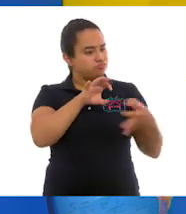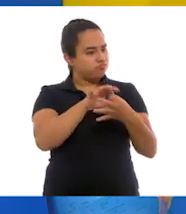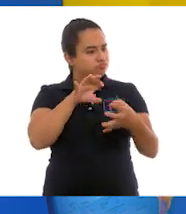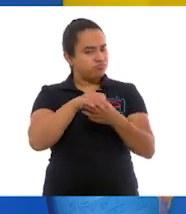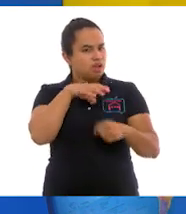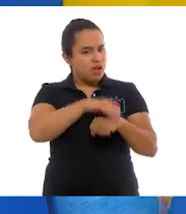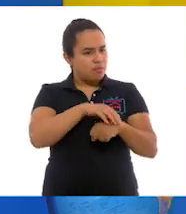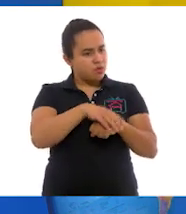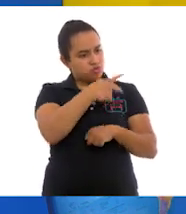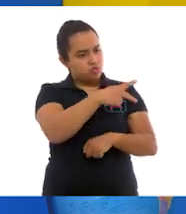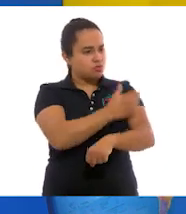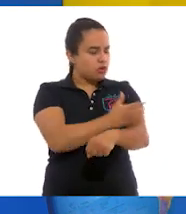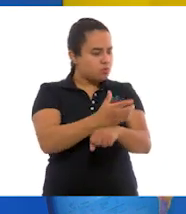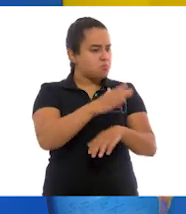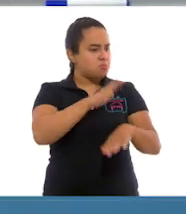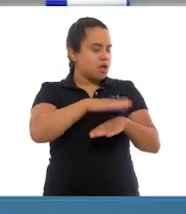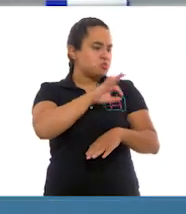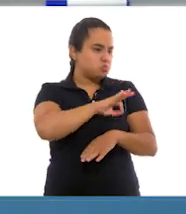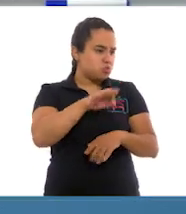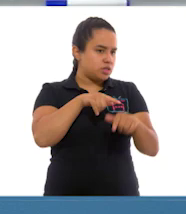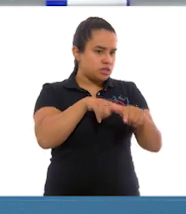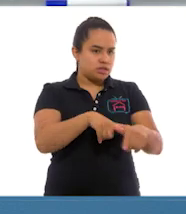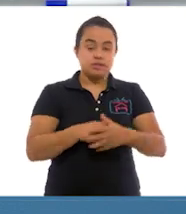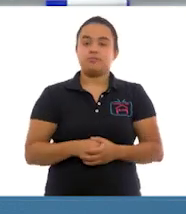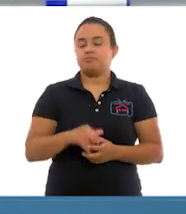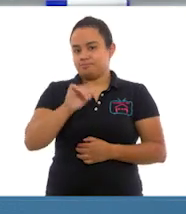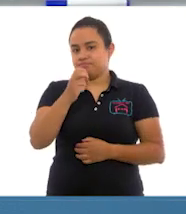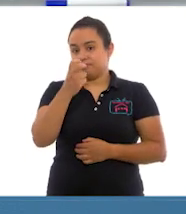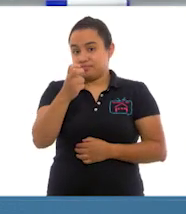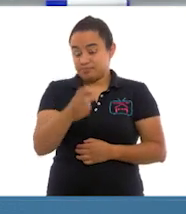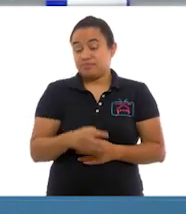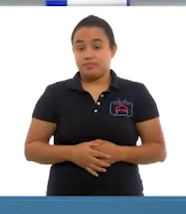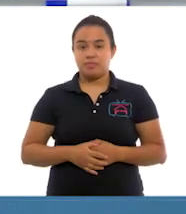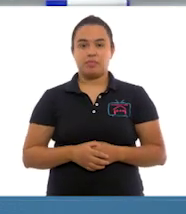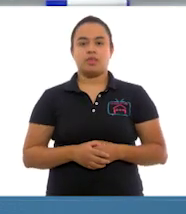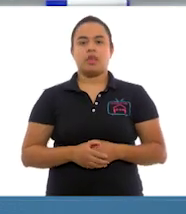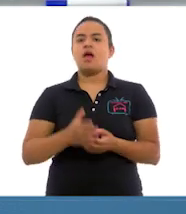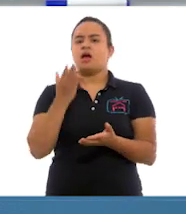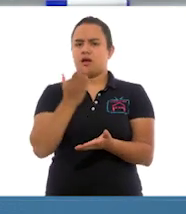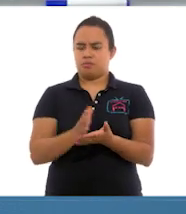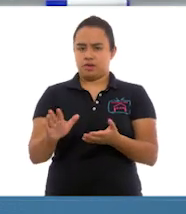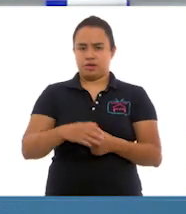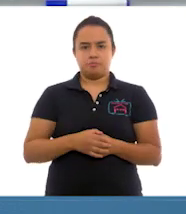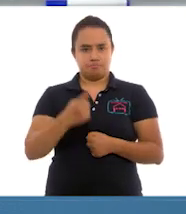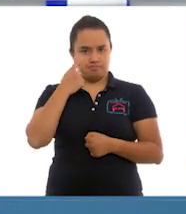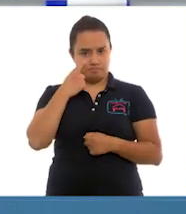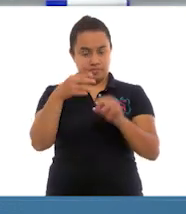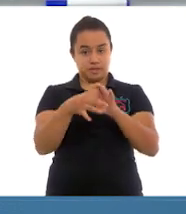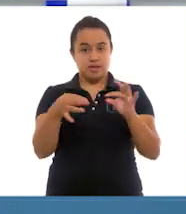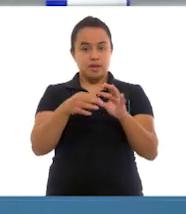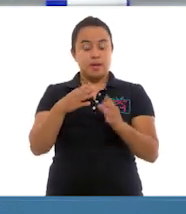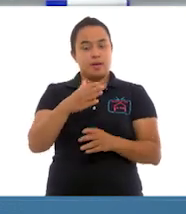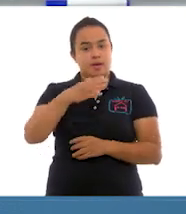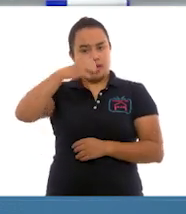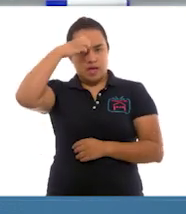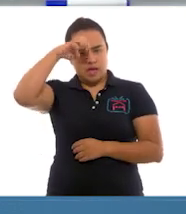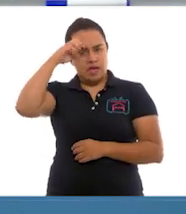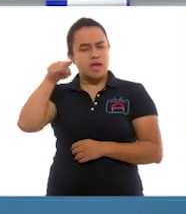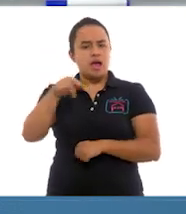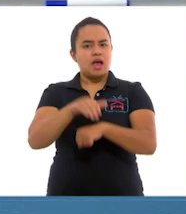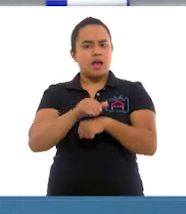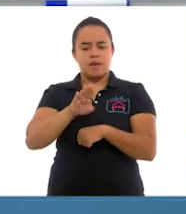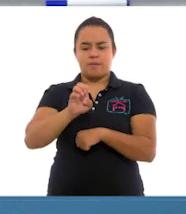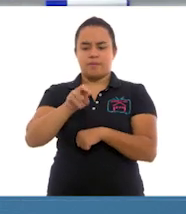amistad con tus compañeros. Me alegra. Así es. Por cierto, les quiero compartir la experiencia de mi amigo